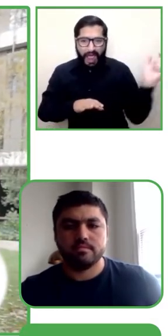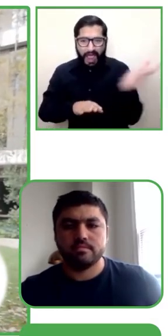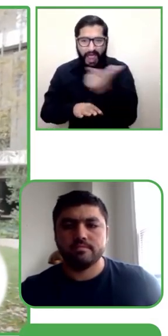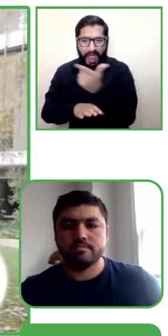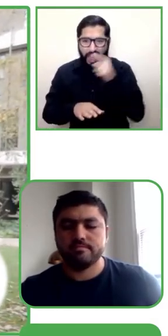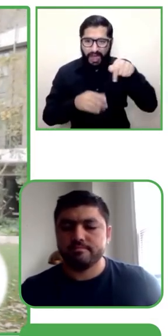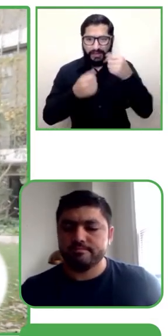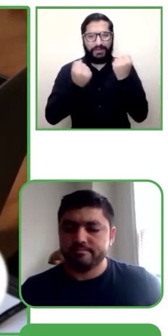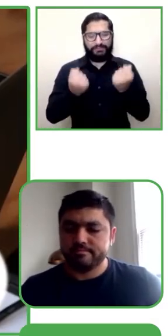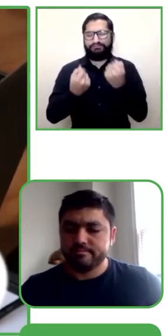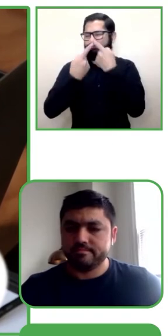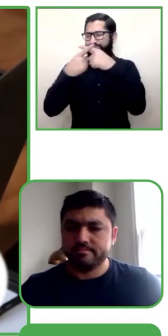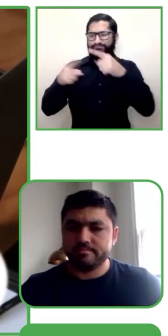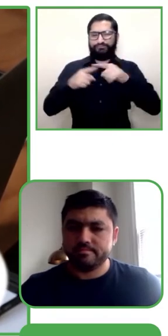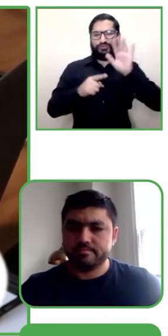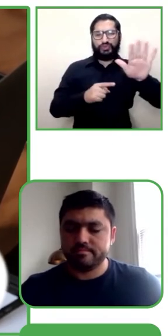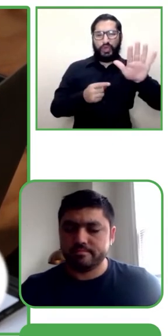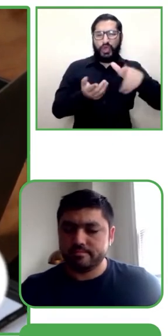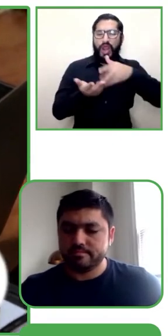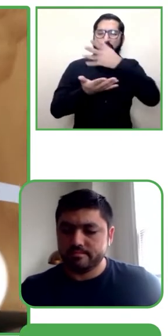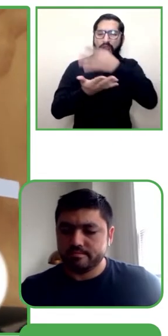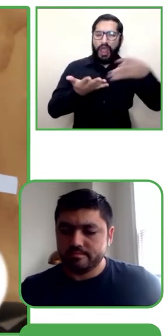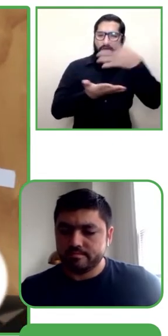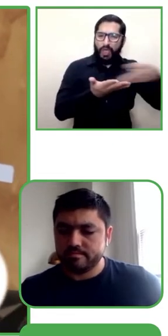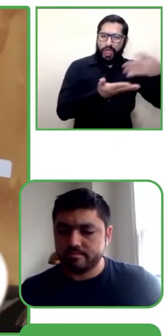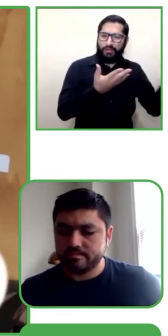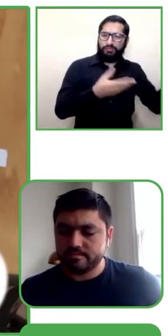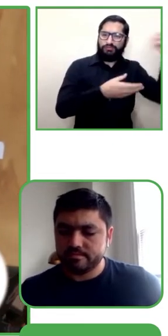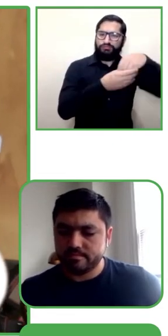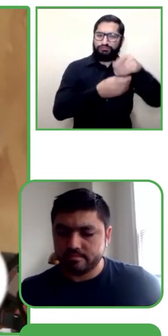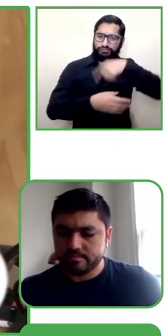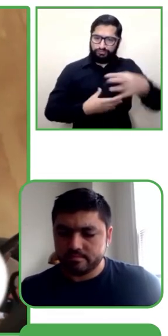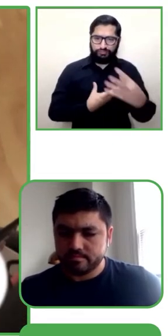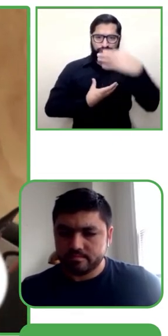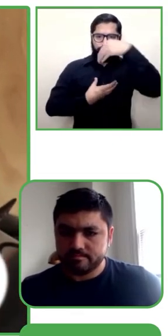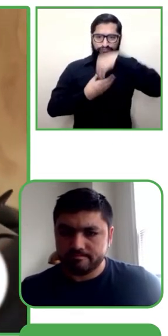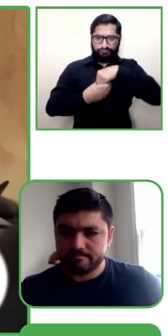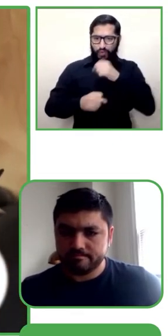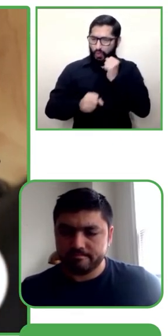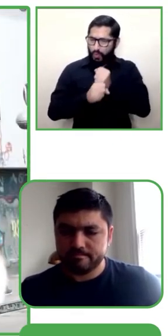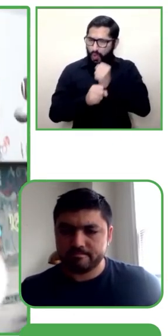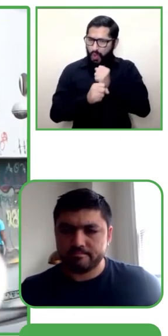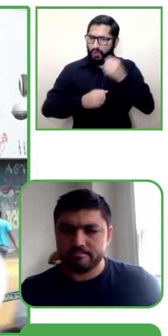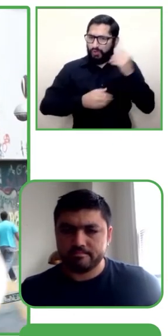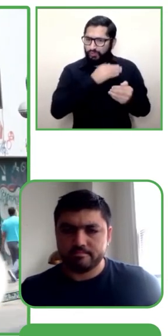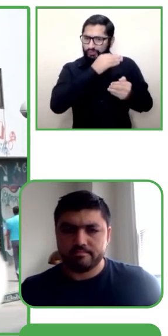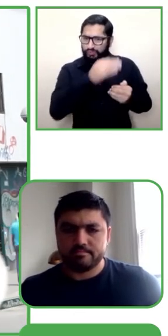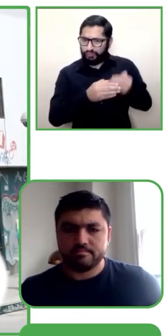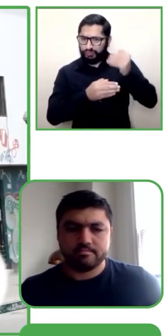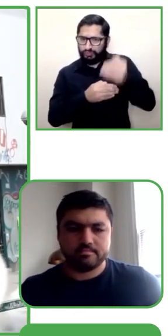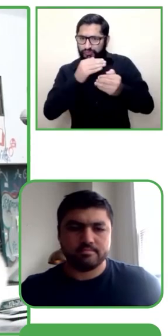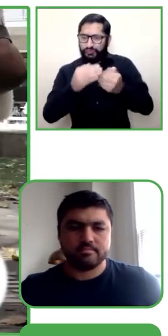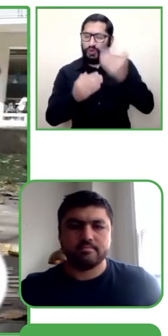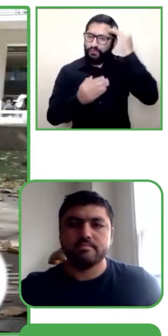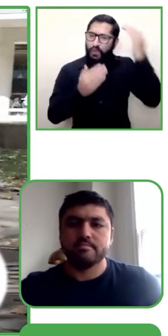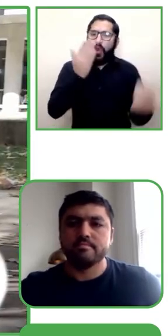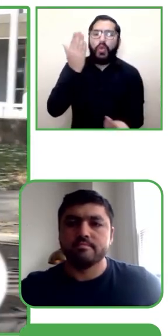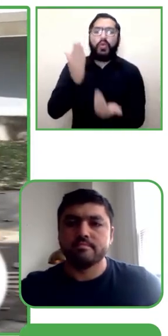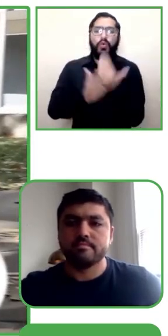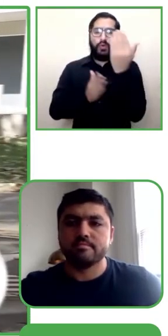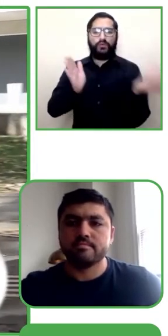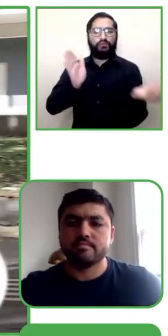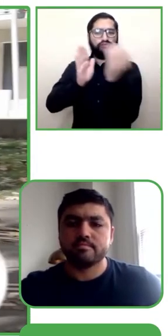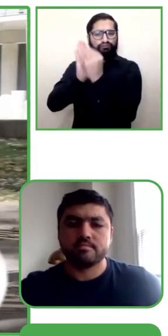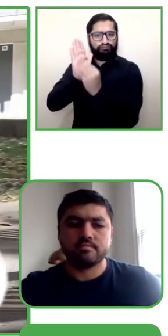accesible. Por eso nuestro equipo sigue trabajando día a día, agregando nuevas mejoras y funcionalidades, para hacerlo útil para personas en situación de discapacidad,